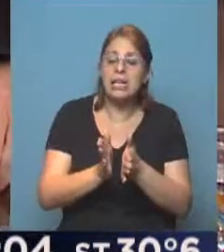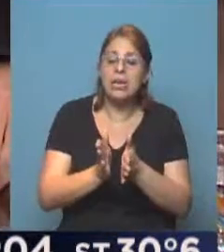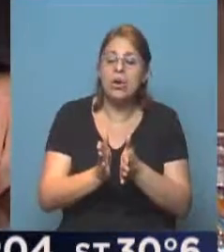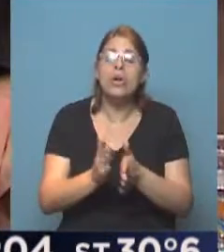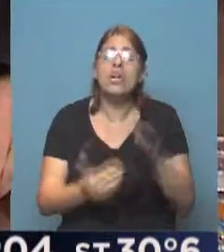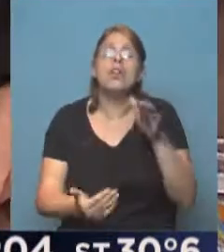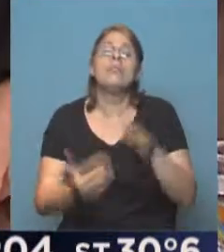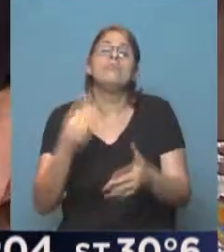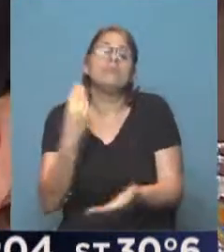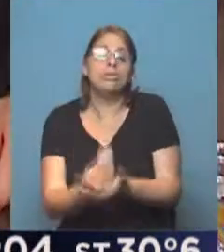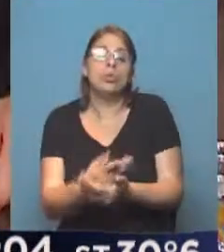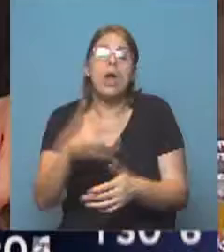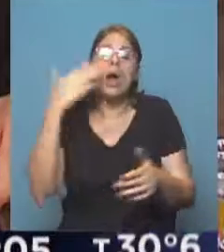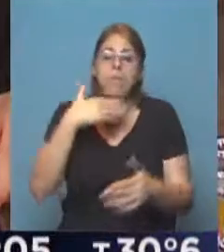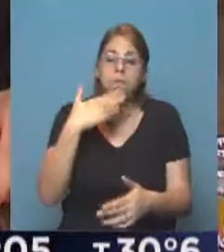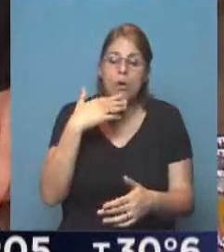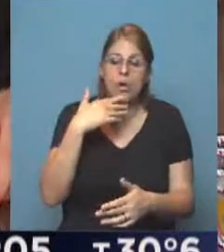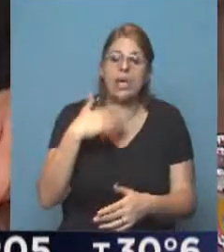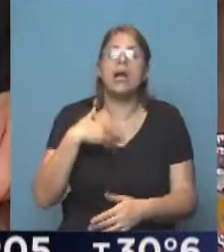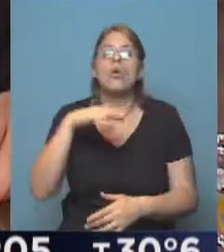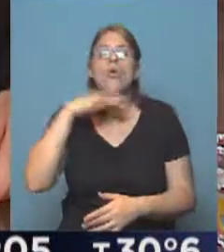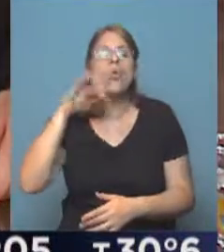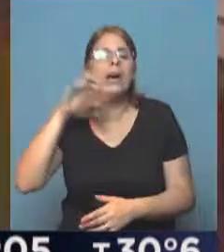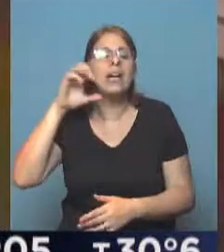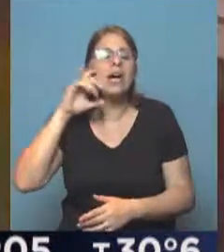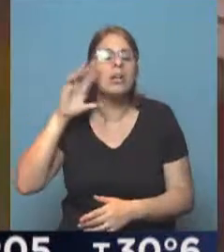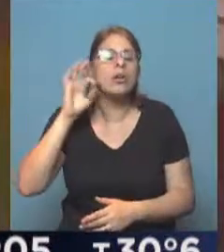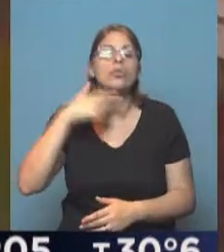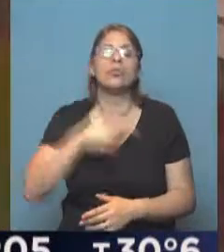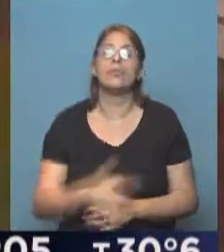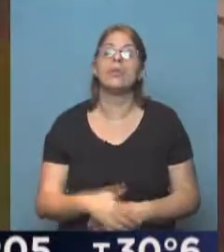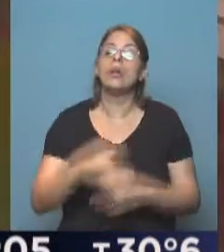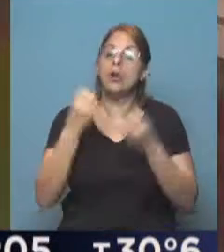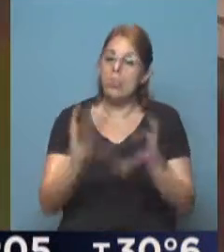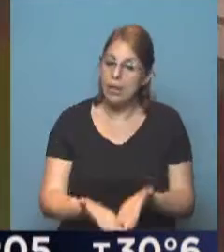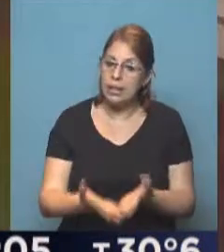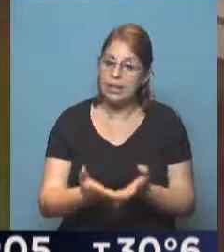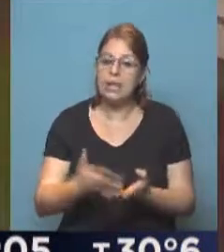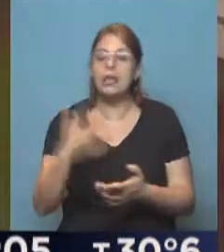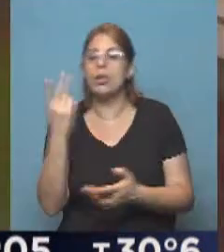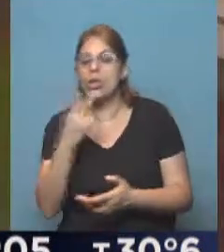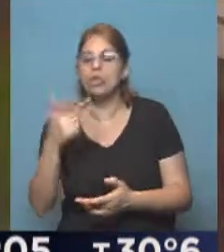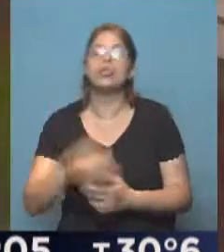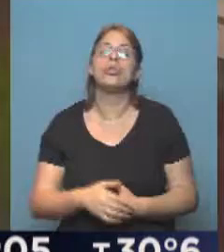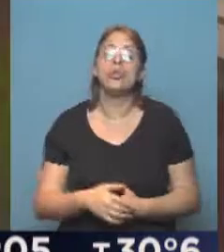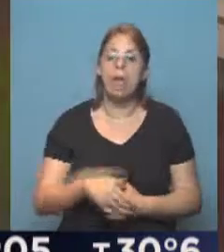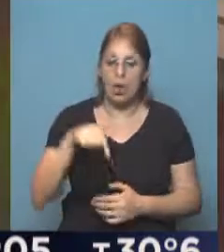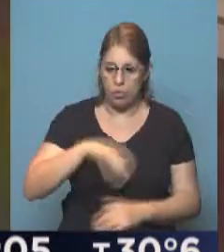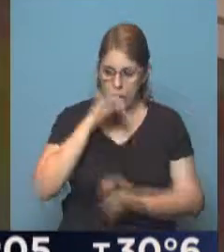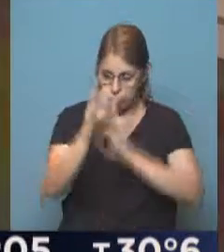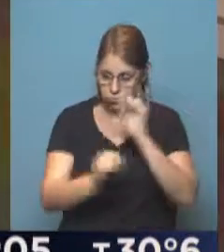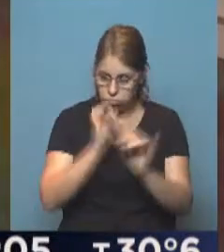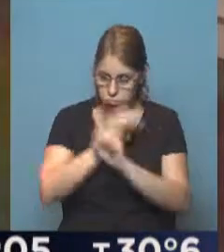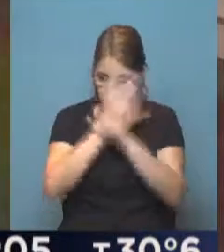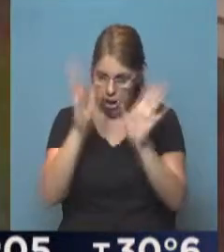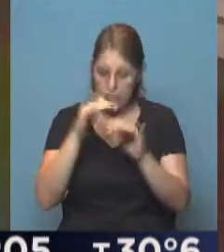los detalles ya en la voz y la presencia de Juan Carlos Fernández. ¿Cómo te va, Juan? Muy buenas noches. ¿Cómo te va, Gastón? Silvia, nos ponemos en auto, sí, información